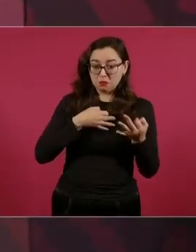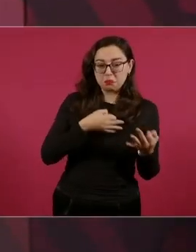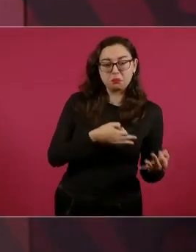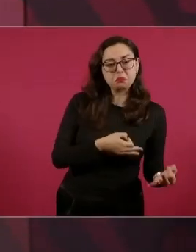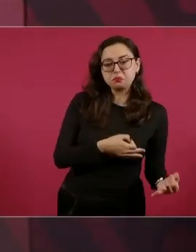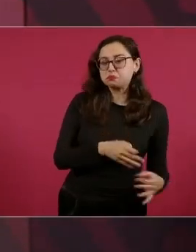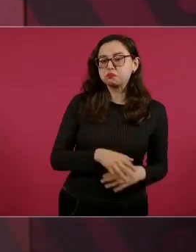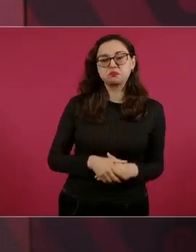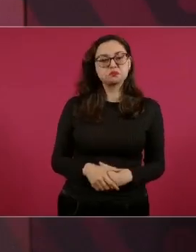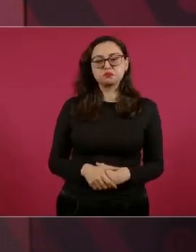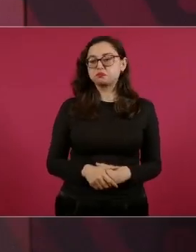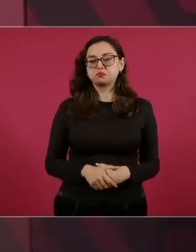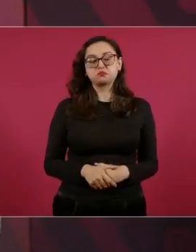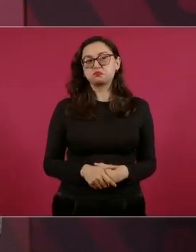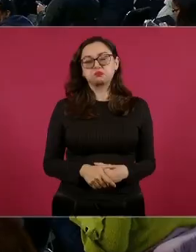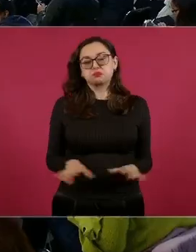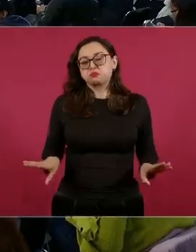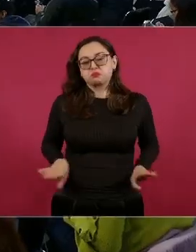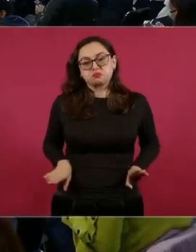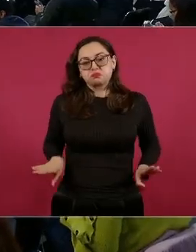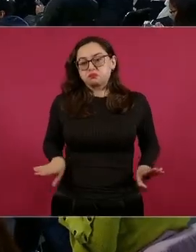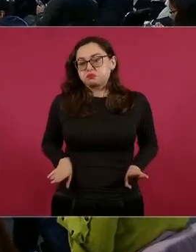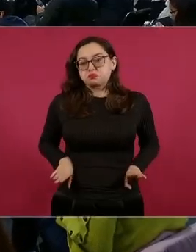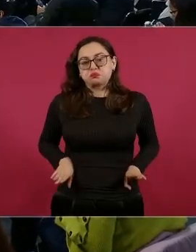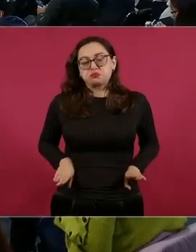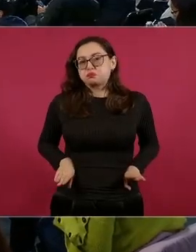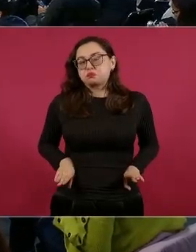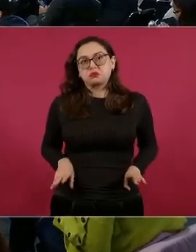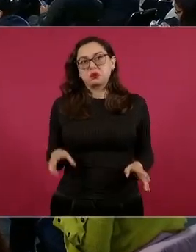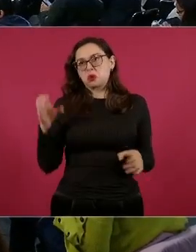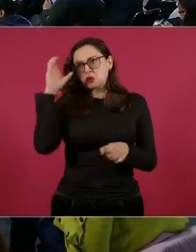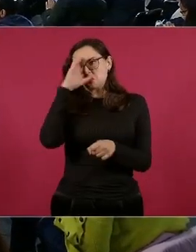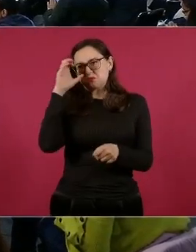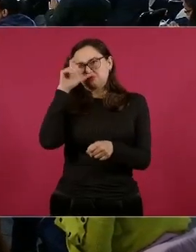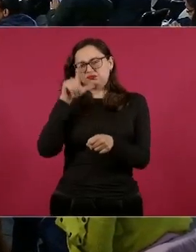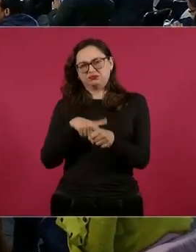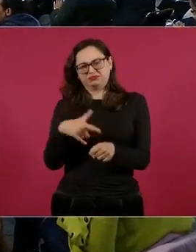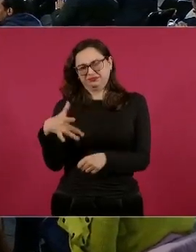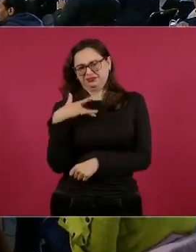es parte de nuestras culturas el no